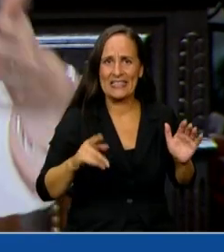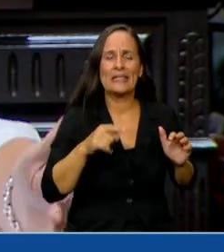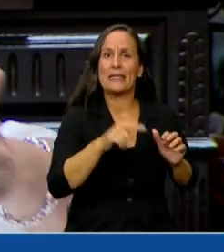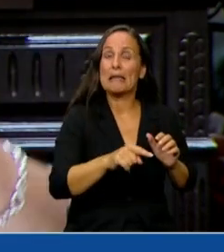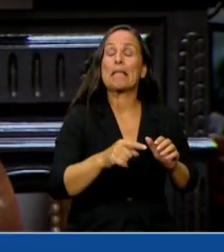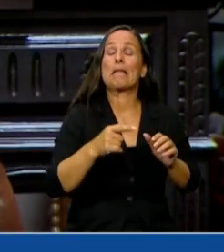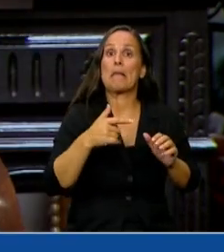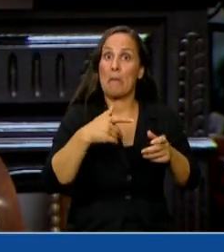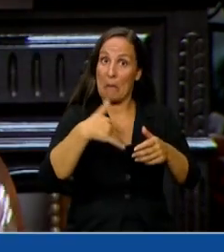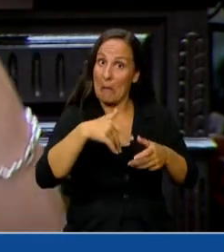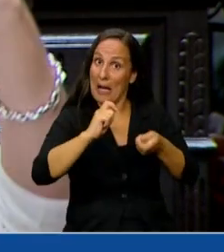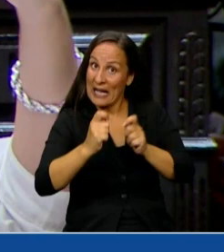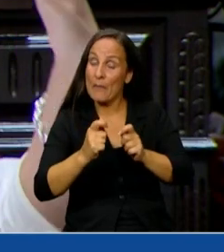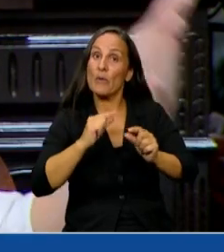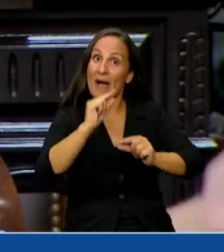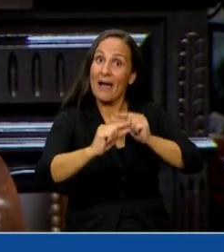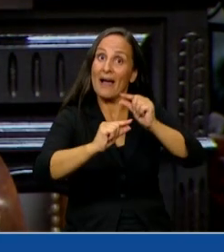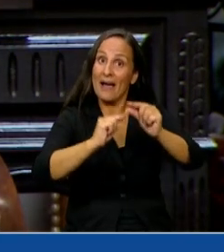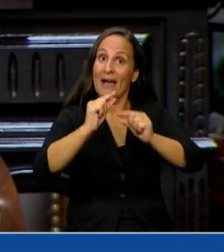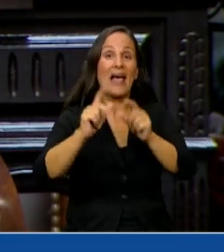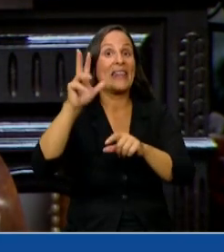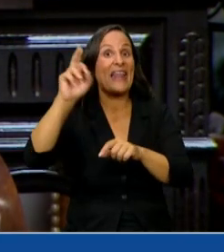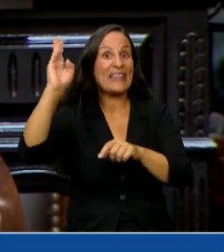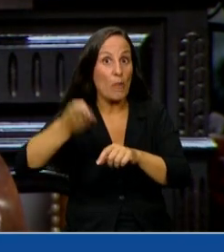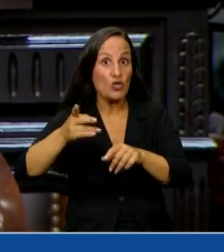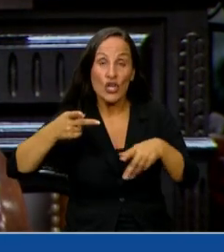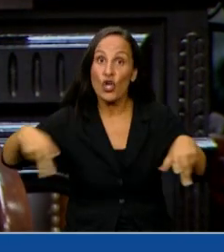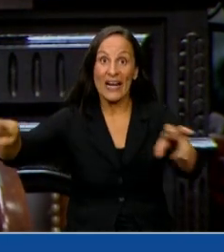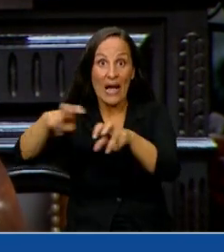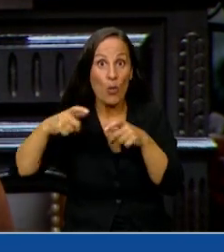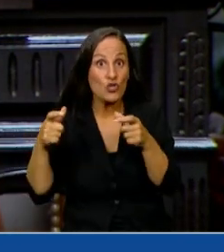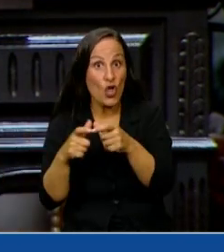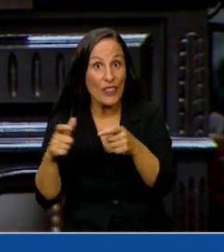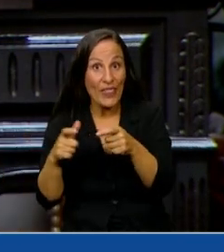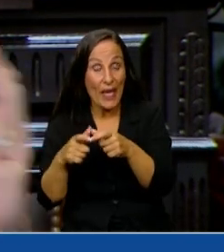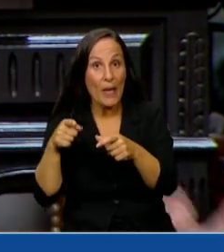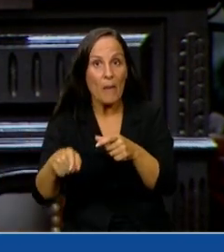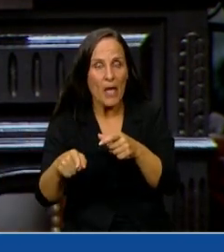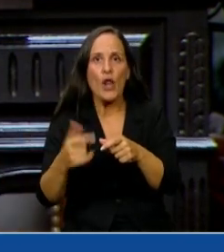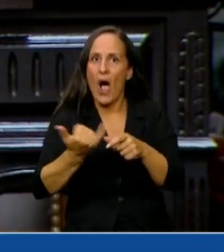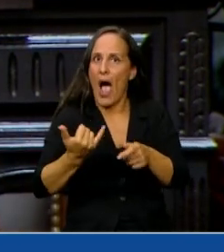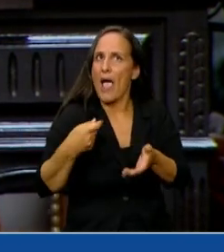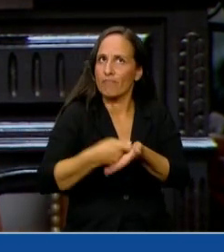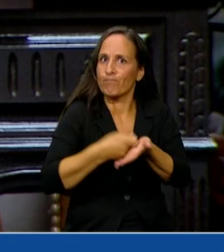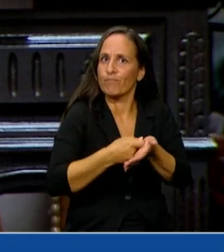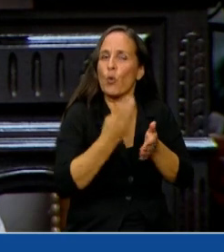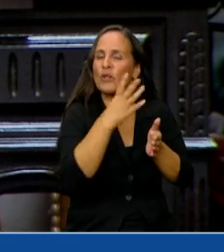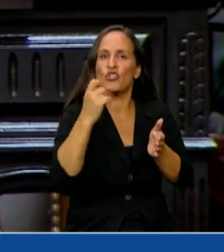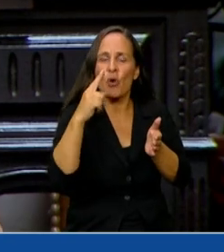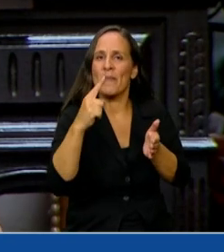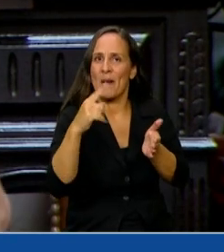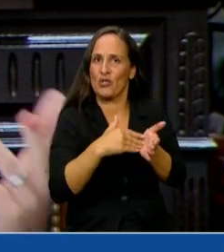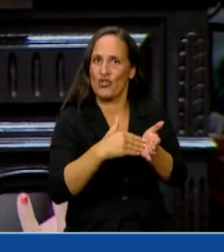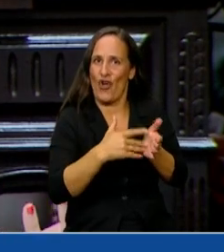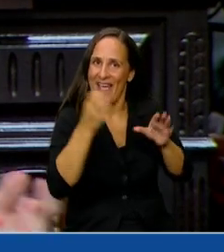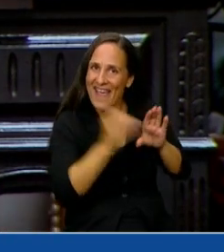manera gradual. Y que con el 30% de los bonos recaudados va a tener una liquidez de 400.000 millones. Digo,